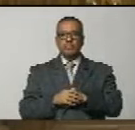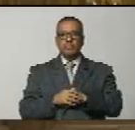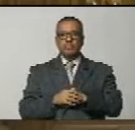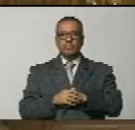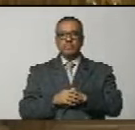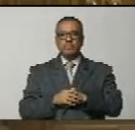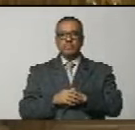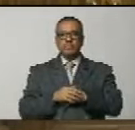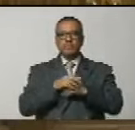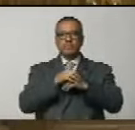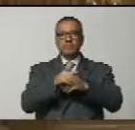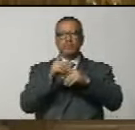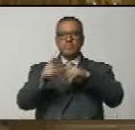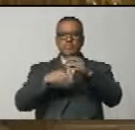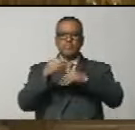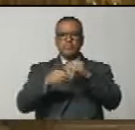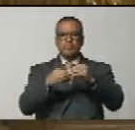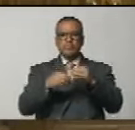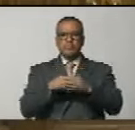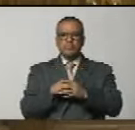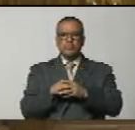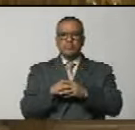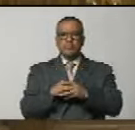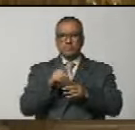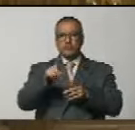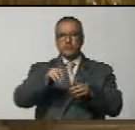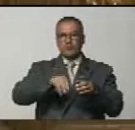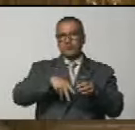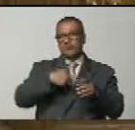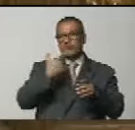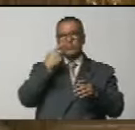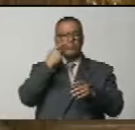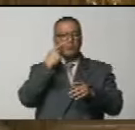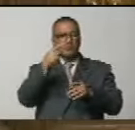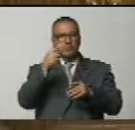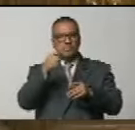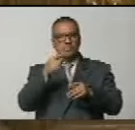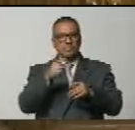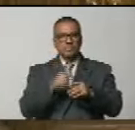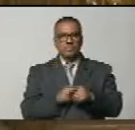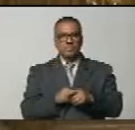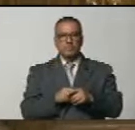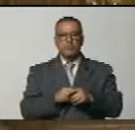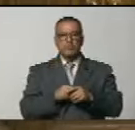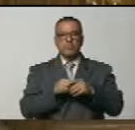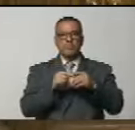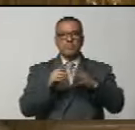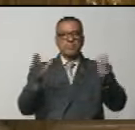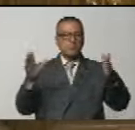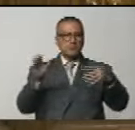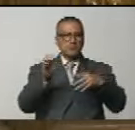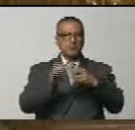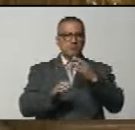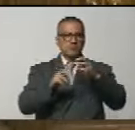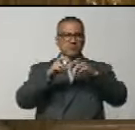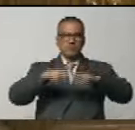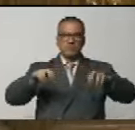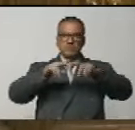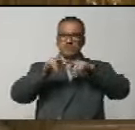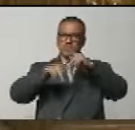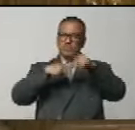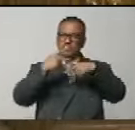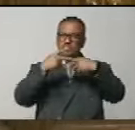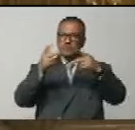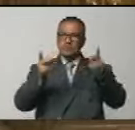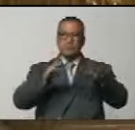Esa particularidad hace que uno pueda prever, desde el punto de vista del más elemental análisis geopolítico,